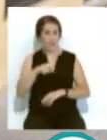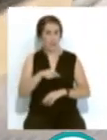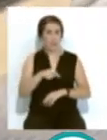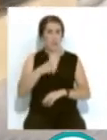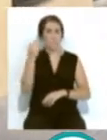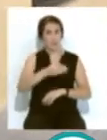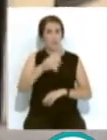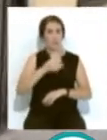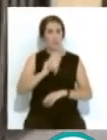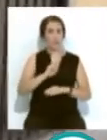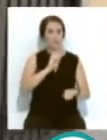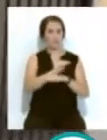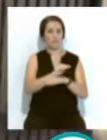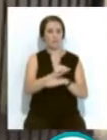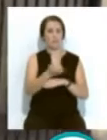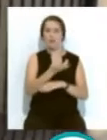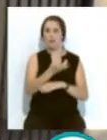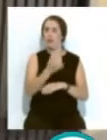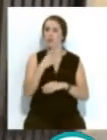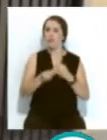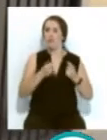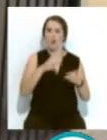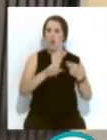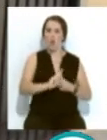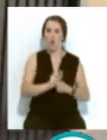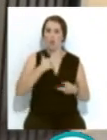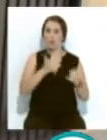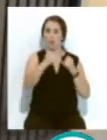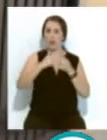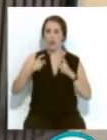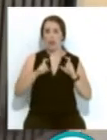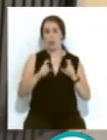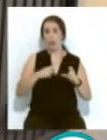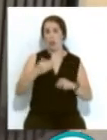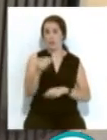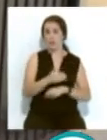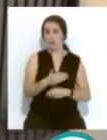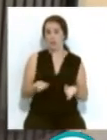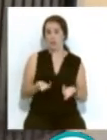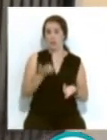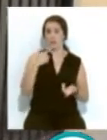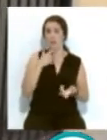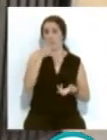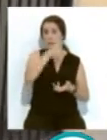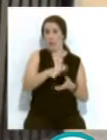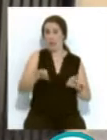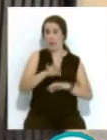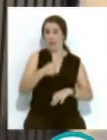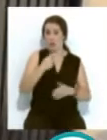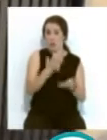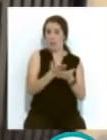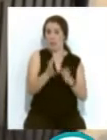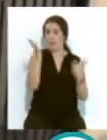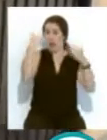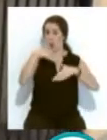bachillerato concertado... ...no les recortan las líneas educativas en bachillerato sin tener demanda, porque ellos sí que no tienen